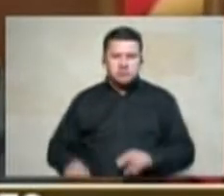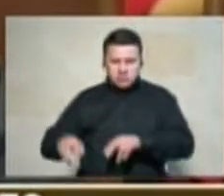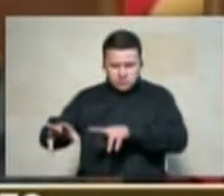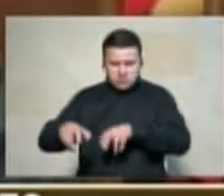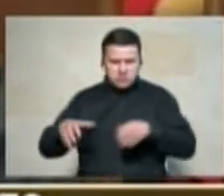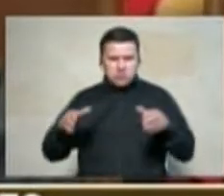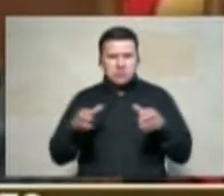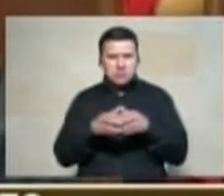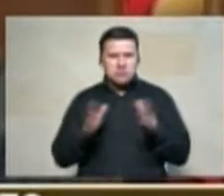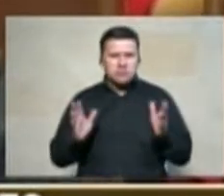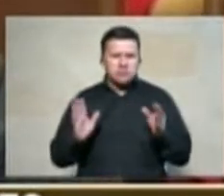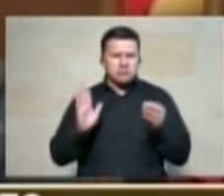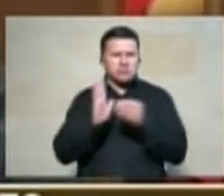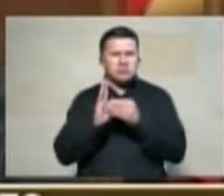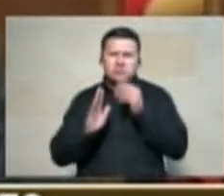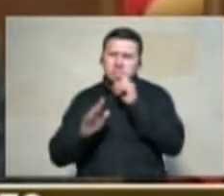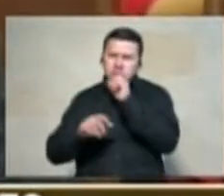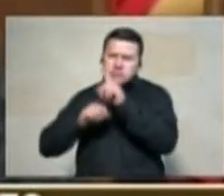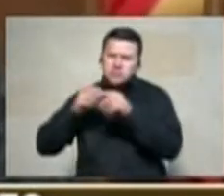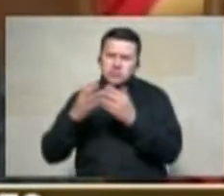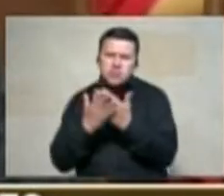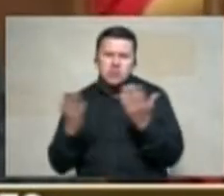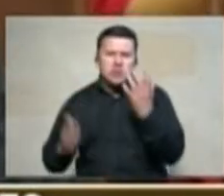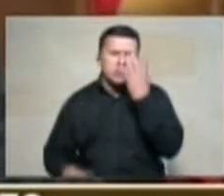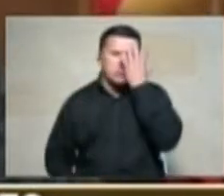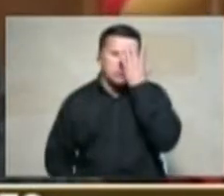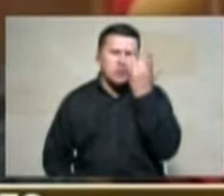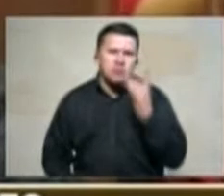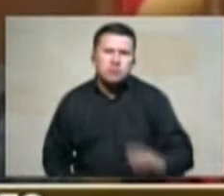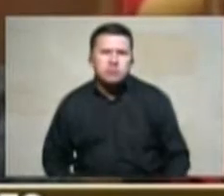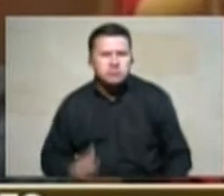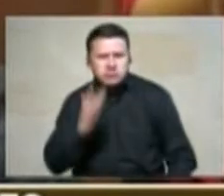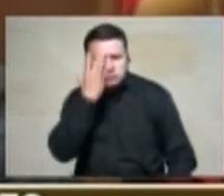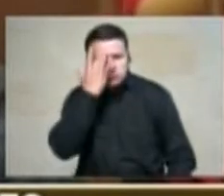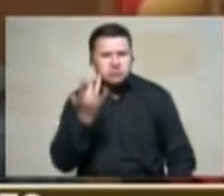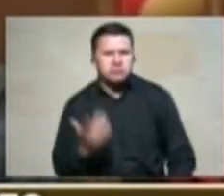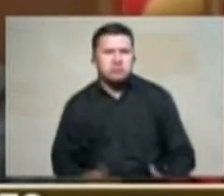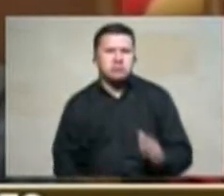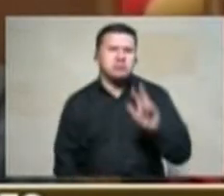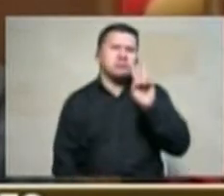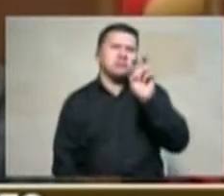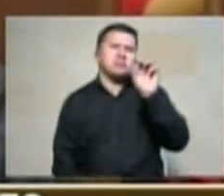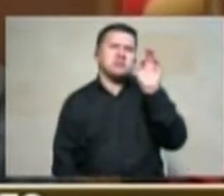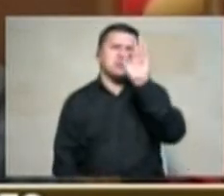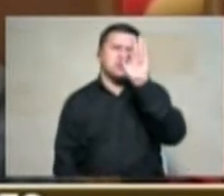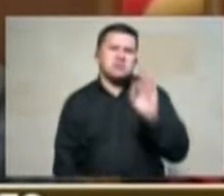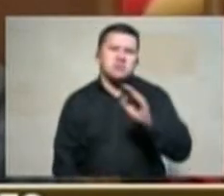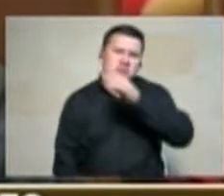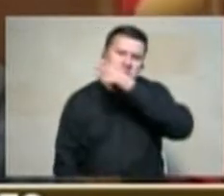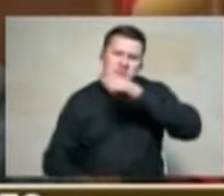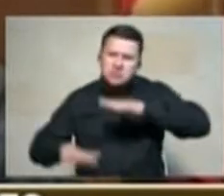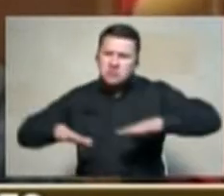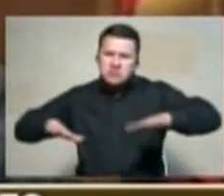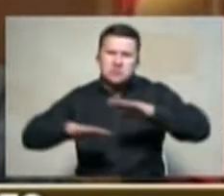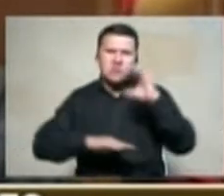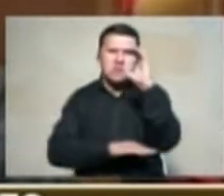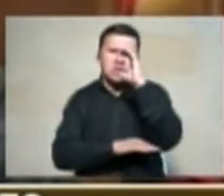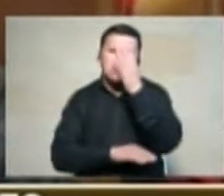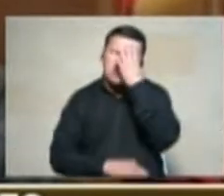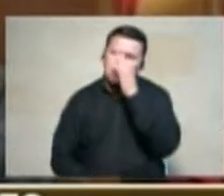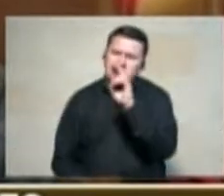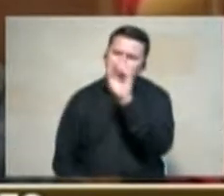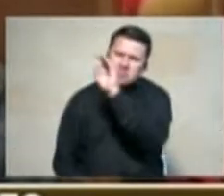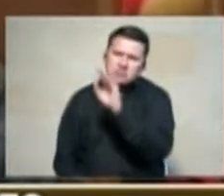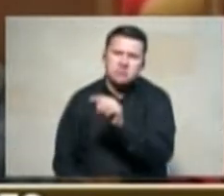preguntarnos por qué razón el 70% de los campesinos de este país tienen menos